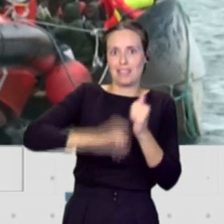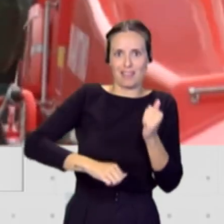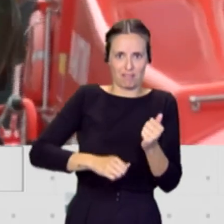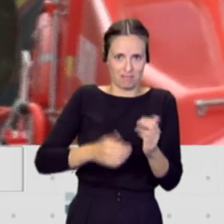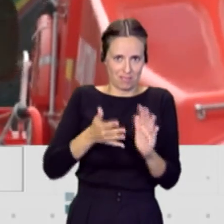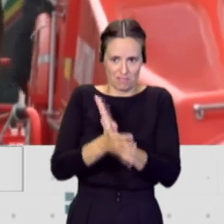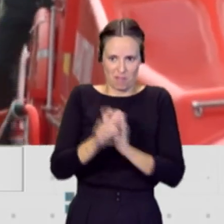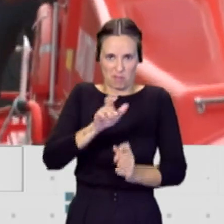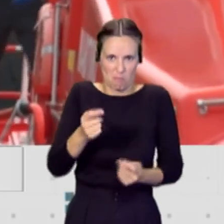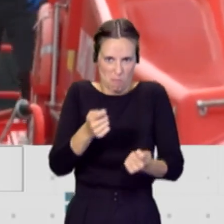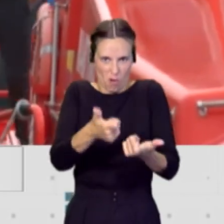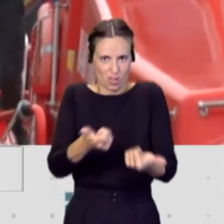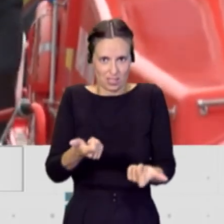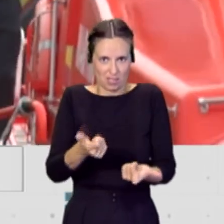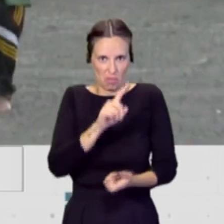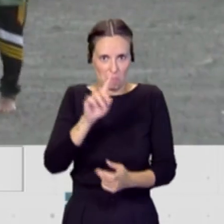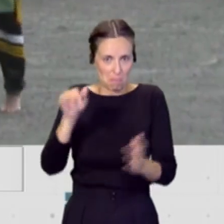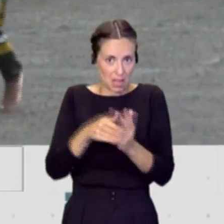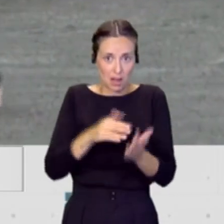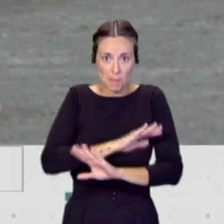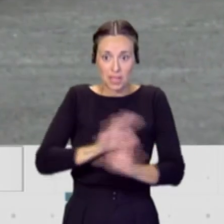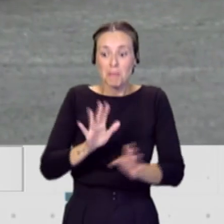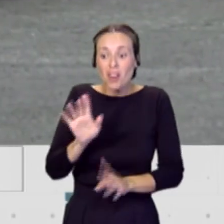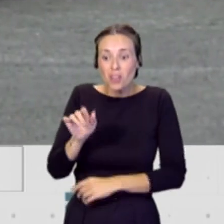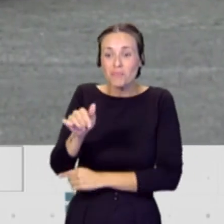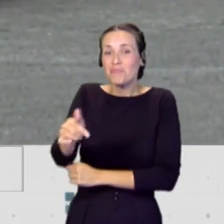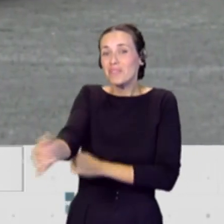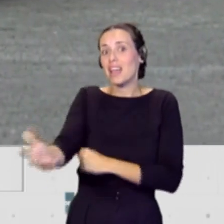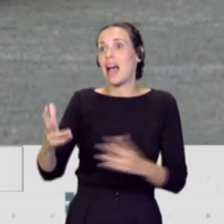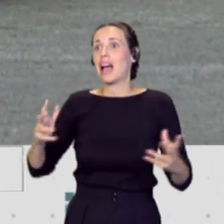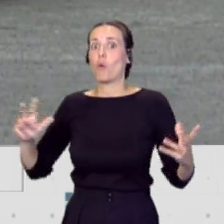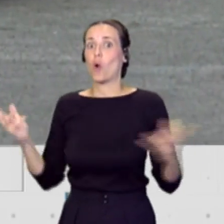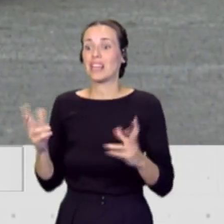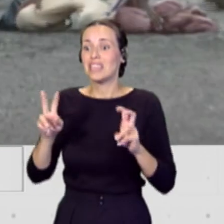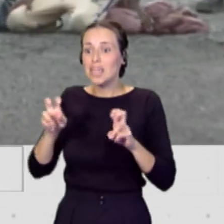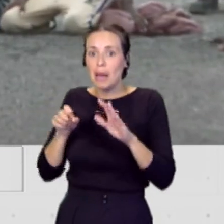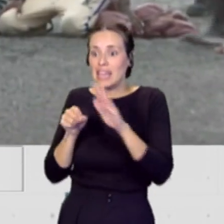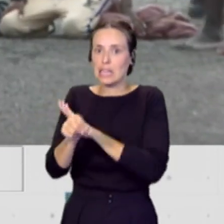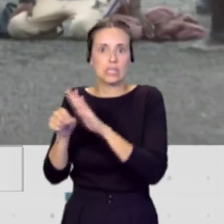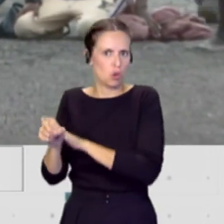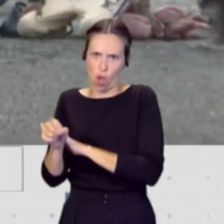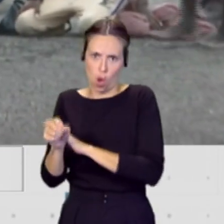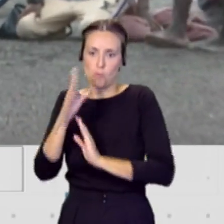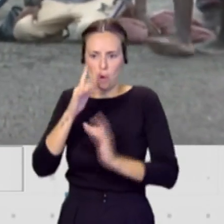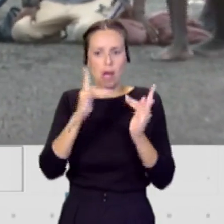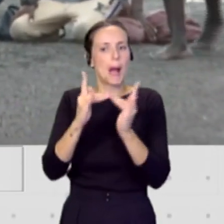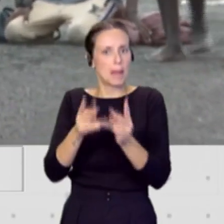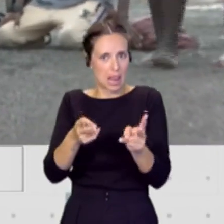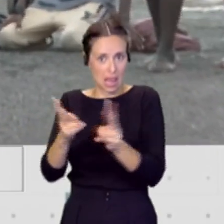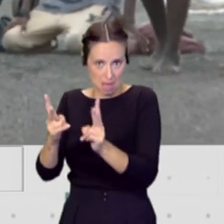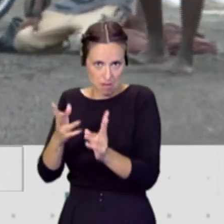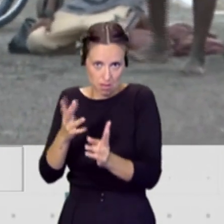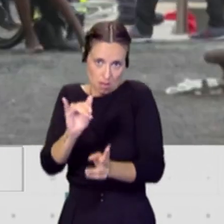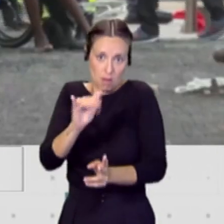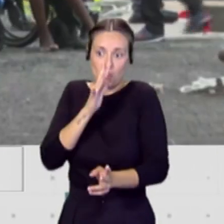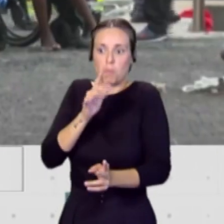pero bueno, ahora mismo no tenemos esa presión asistencial en cuanto a ingresos. Tenemos camas disponibles y solamente tenemos cuatro pacientes ingresados,